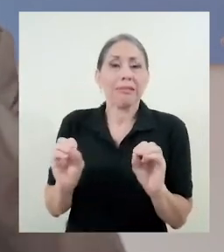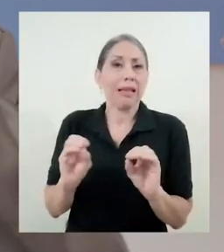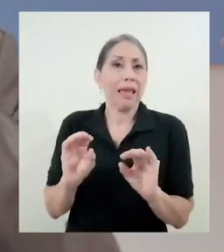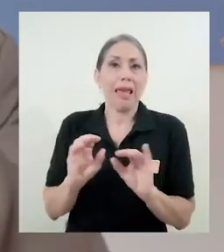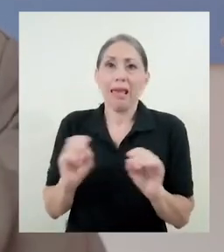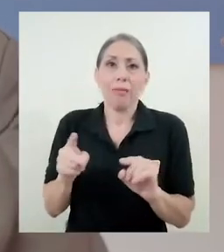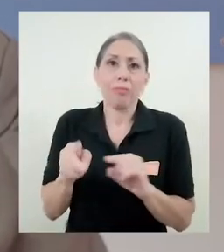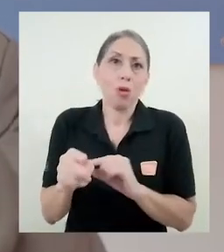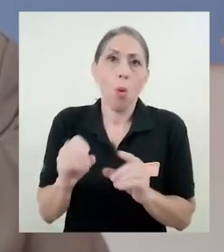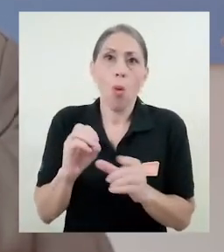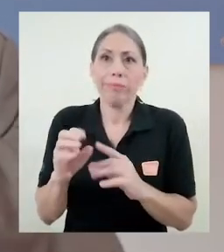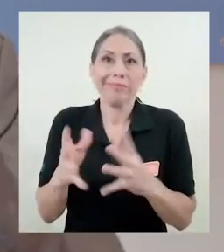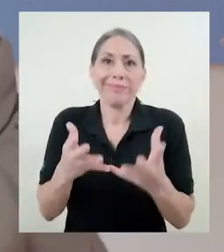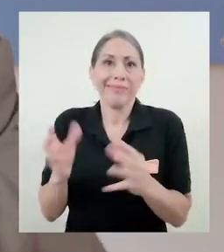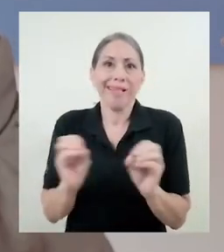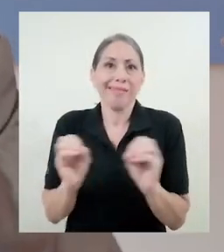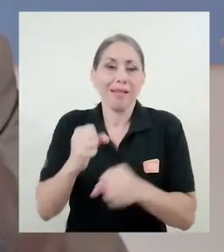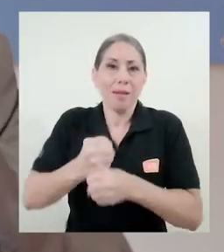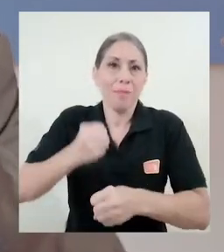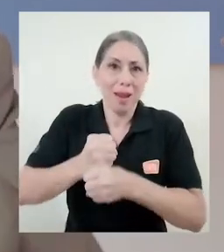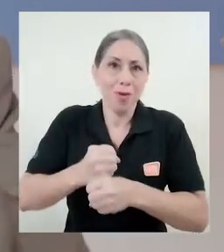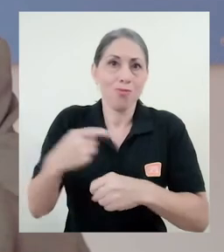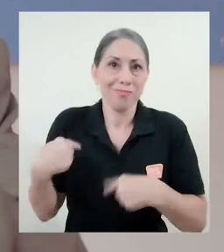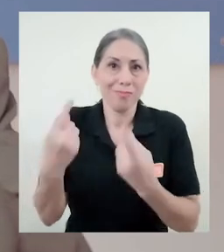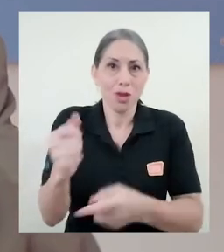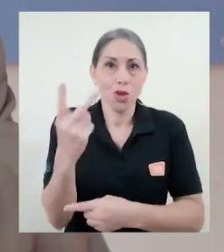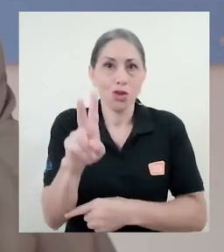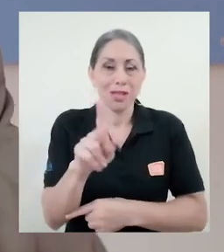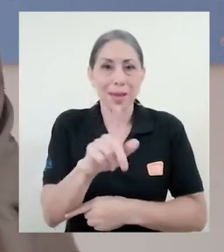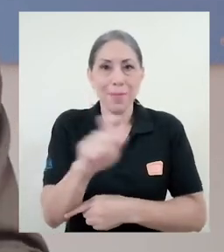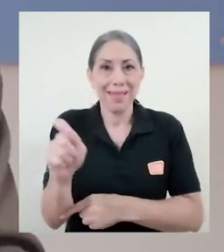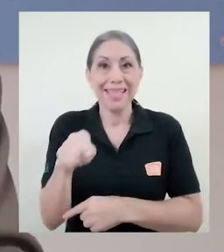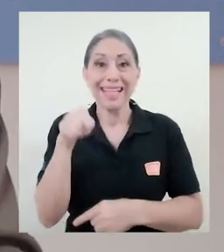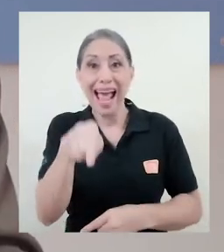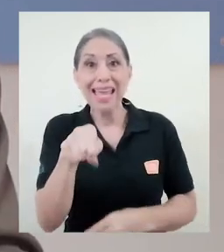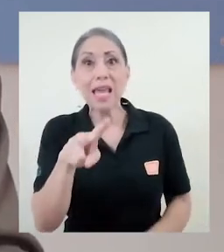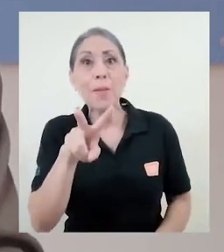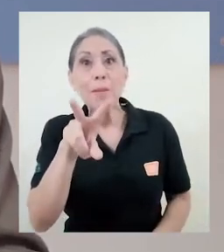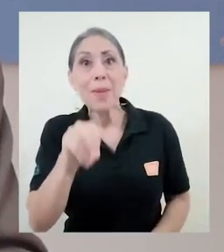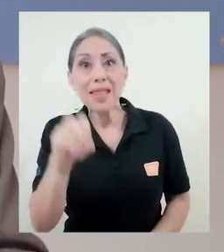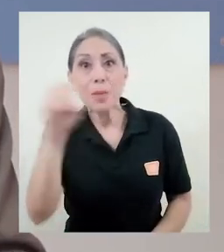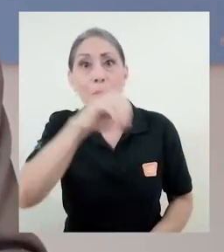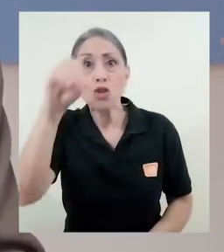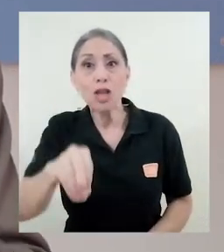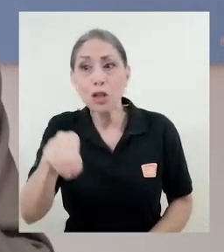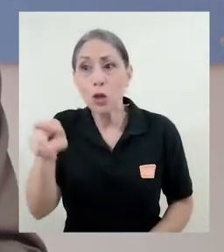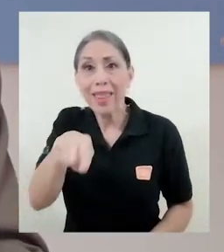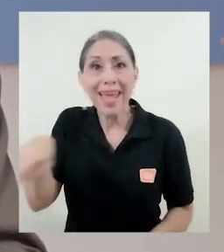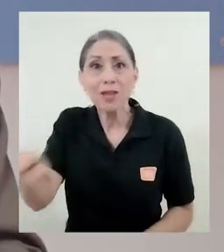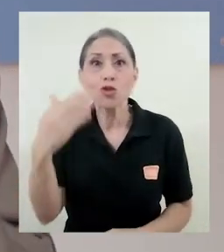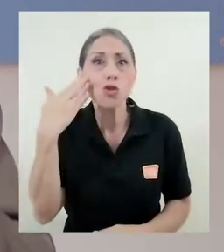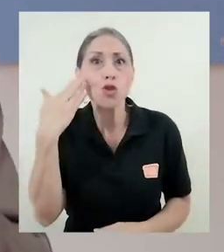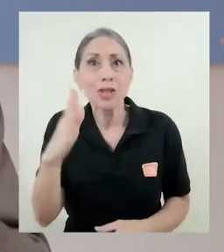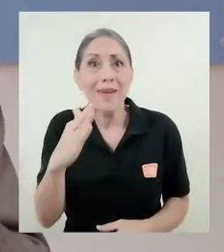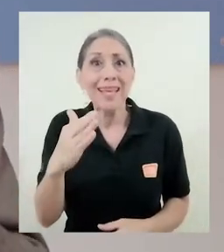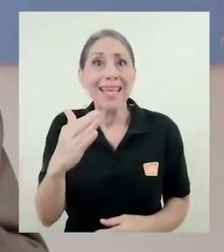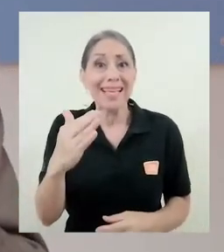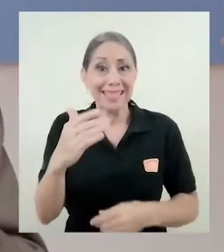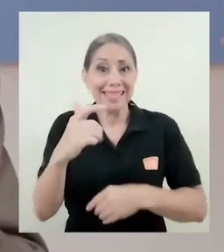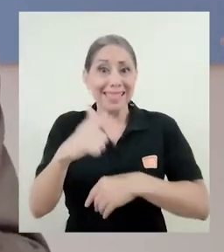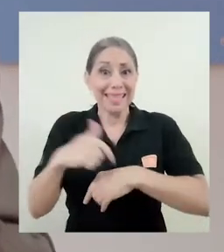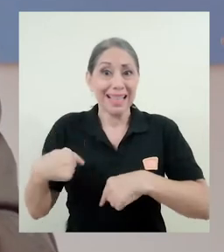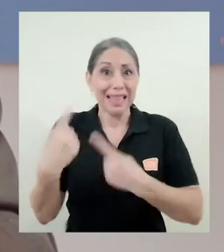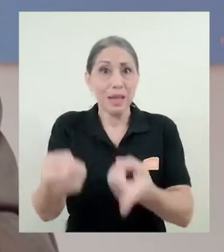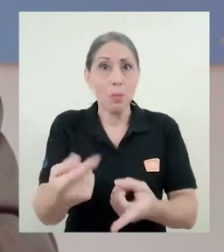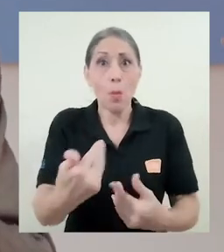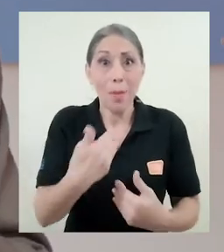esos 33% hay que sumarle un 20% que no sabe si va a tener empleo o no. O no pudo responder la